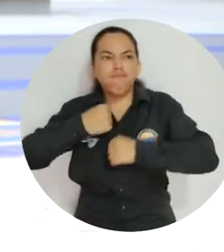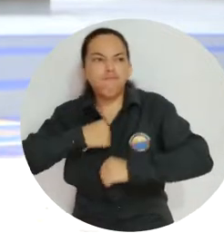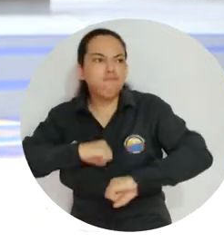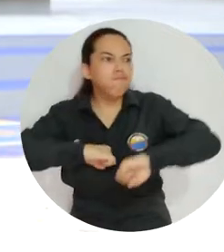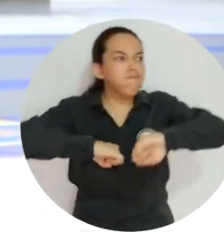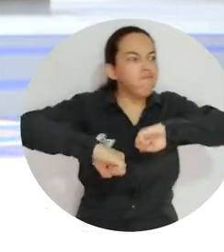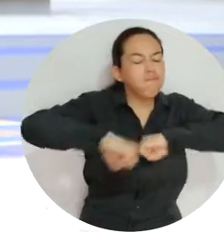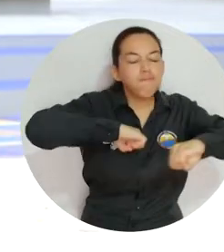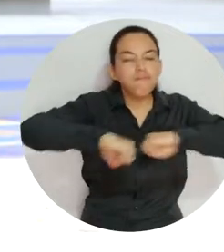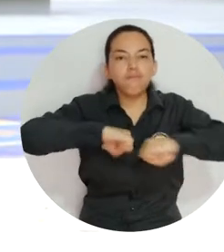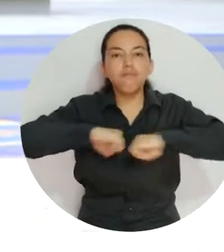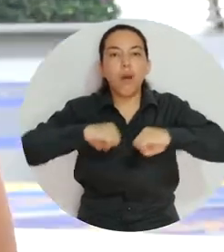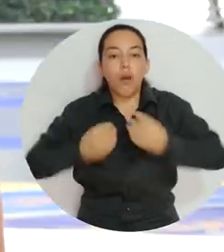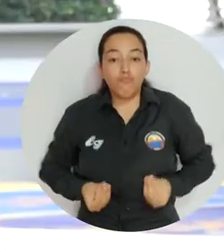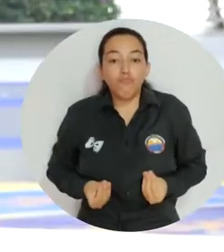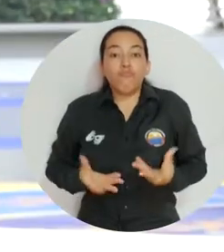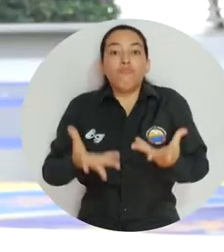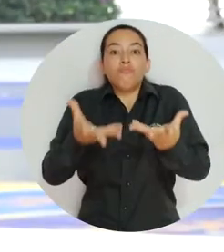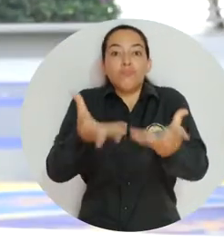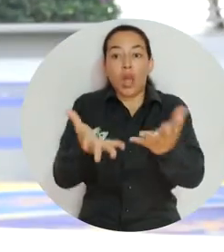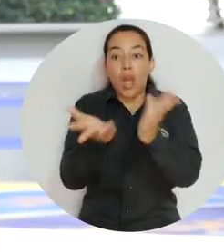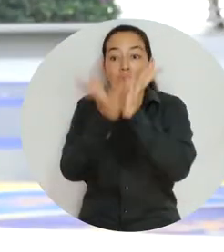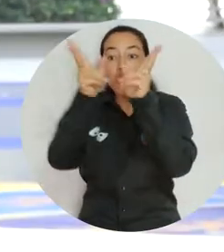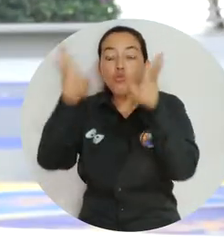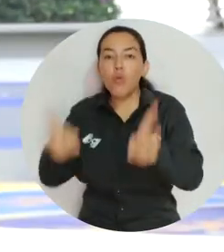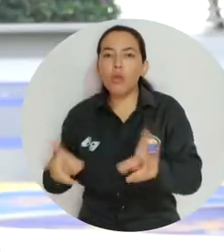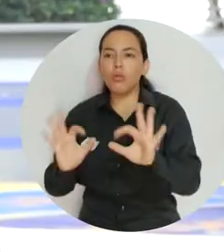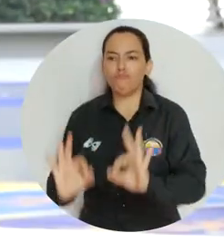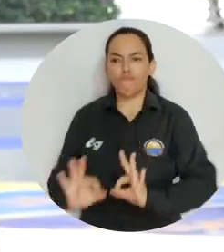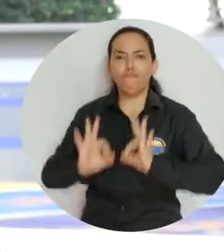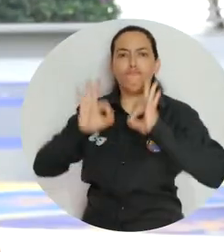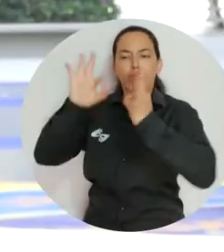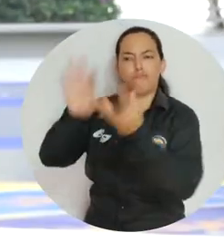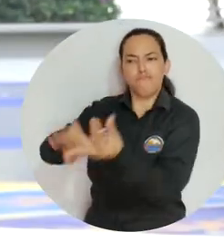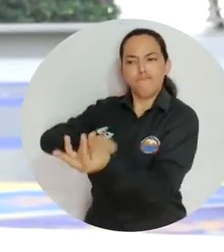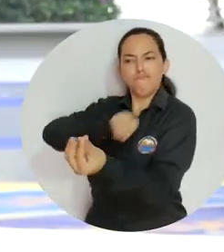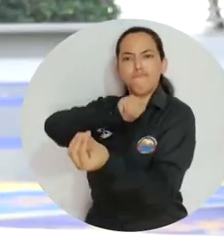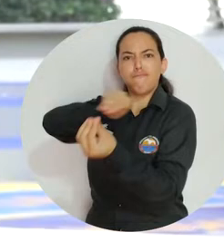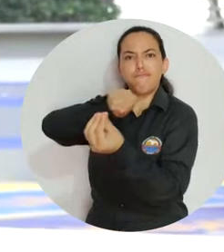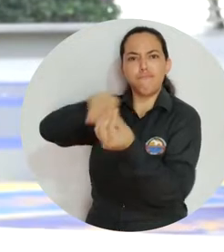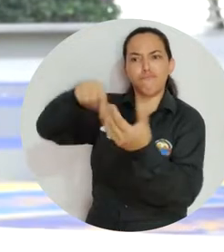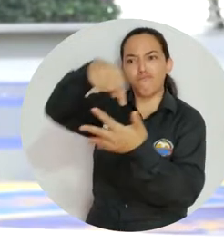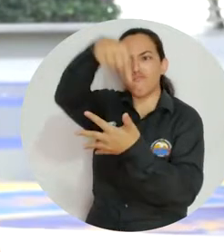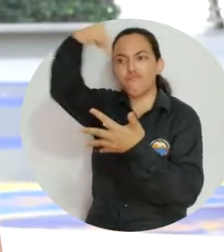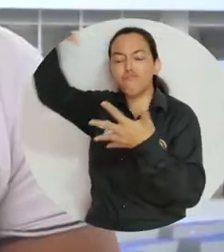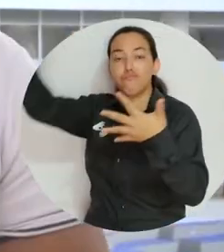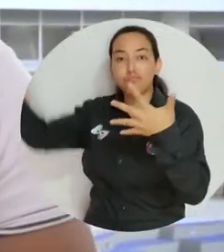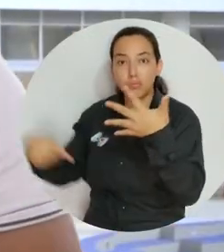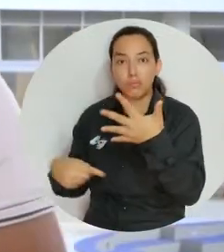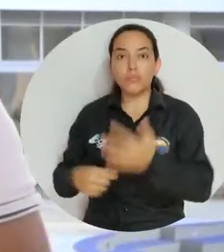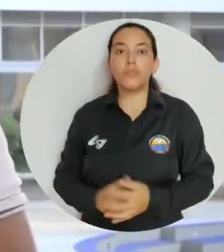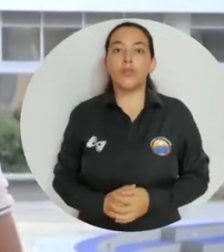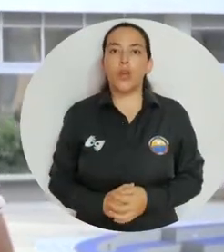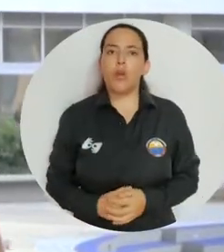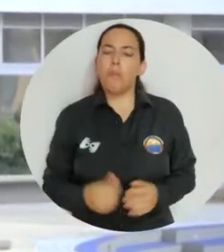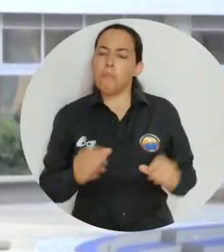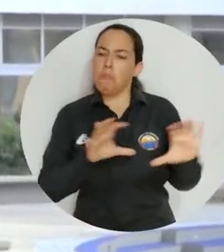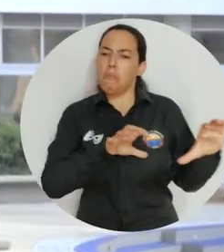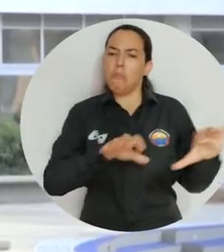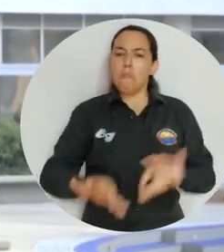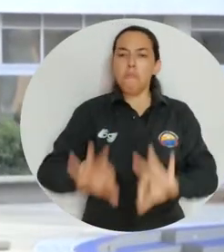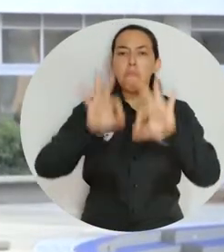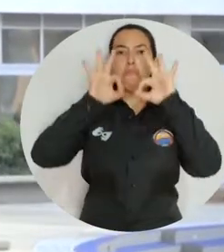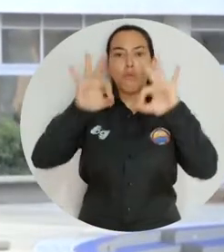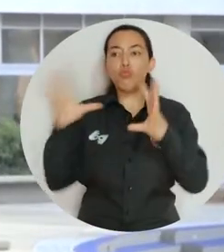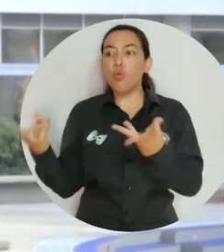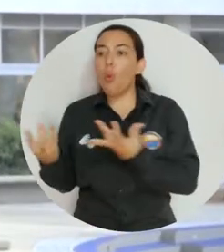esmerado por cada día darle lo mejor a cada uno de sus estudiantes en su formación integral. El evento lo hemos desarrollado